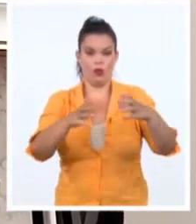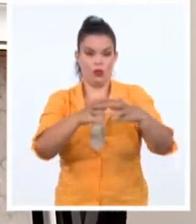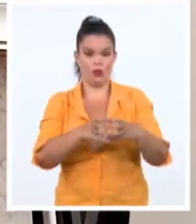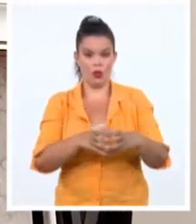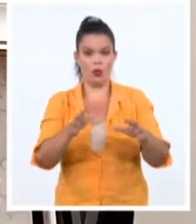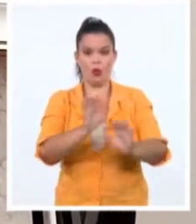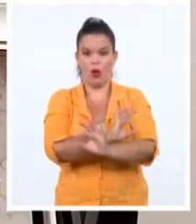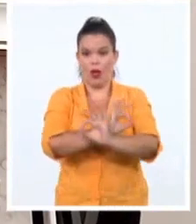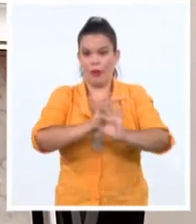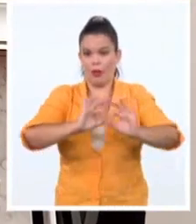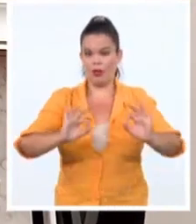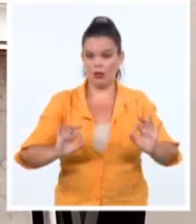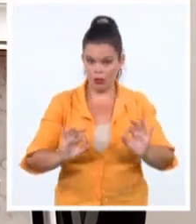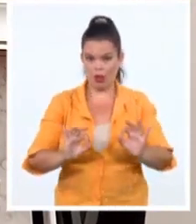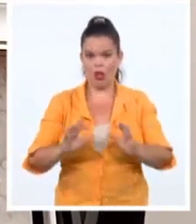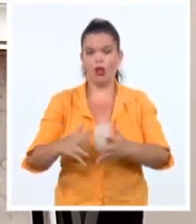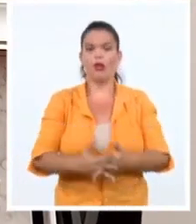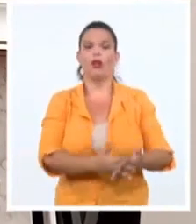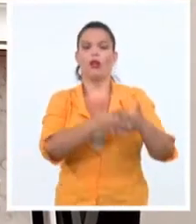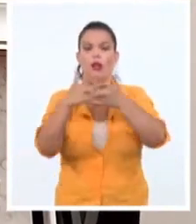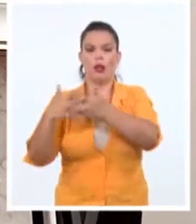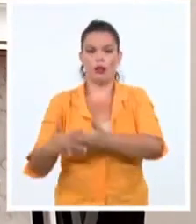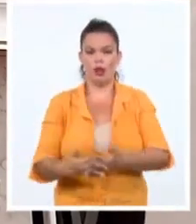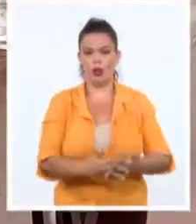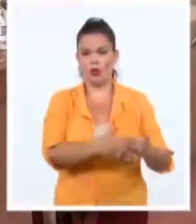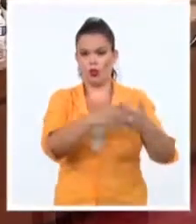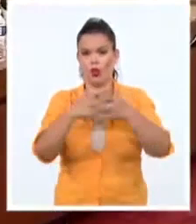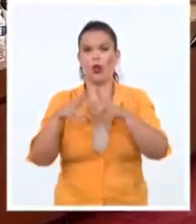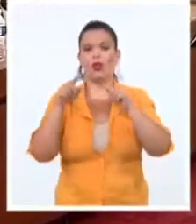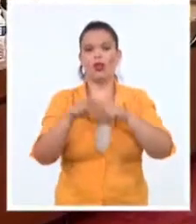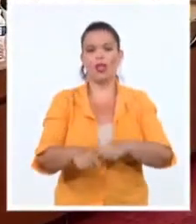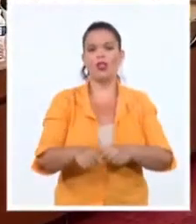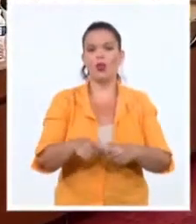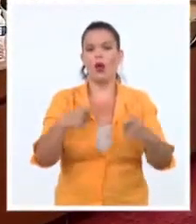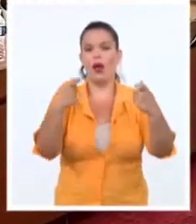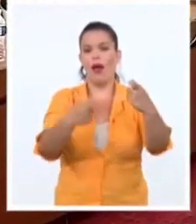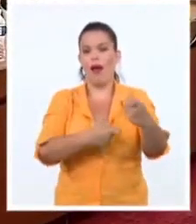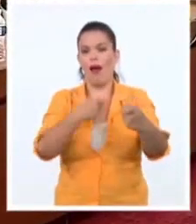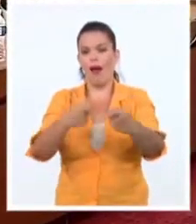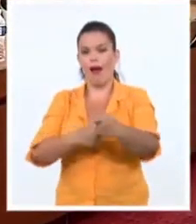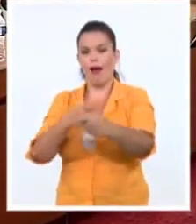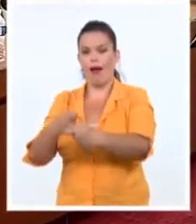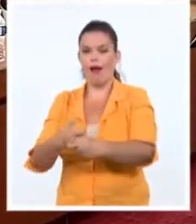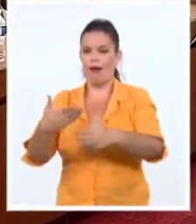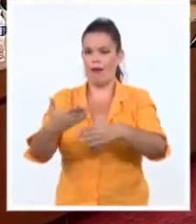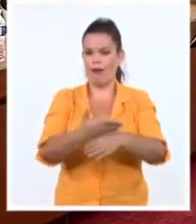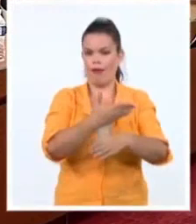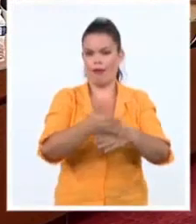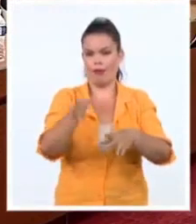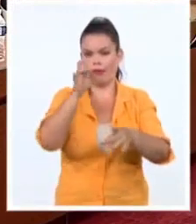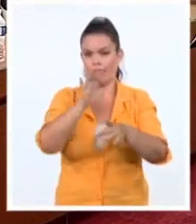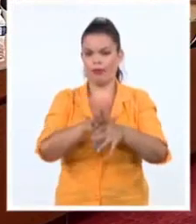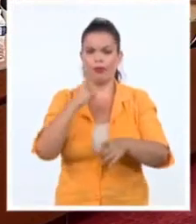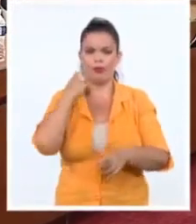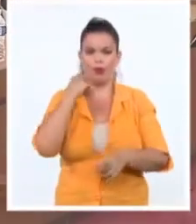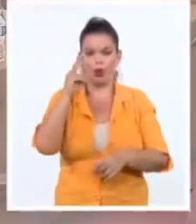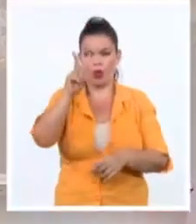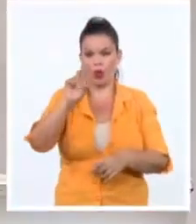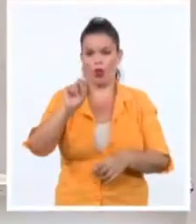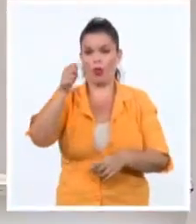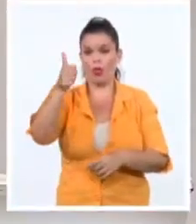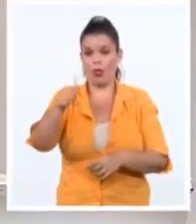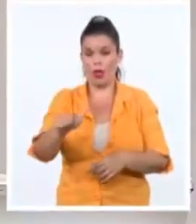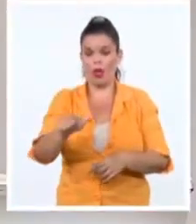del Ejército de Estados Unidos sobre la guerra no convencional, que data del 2010, se